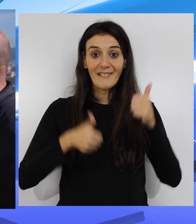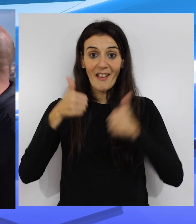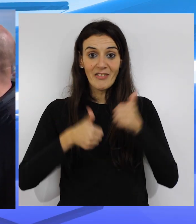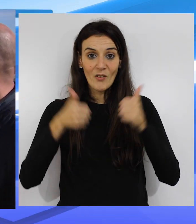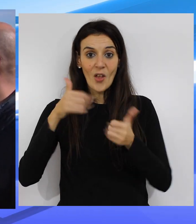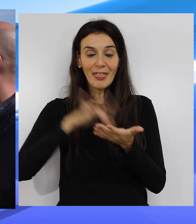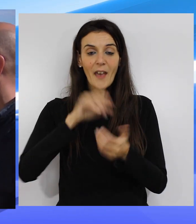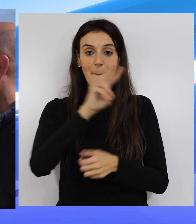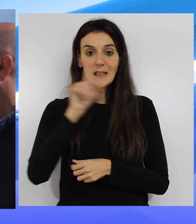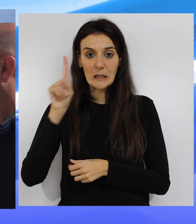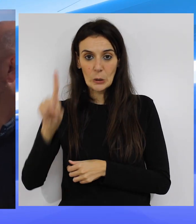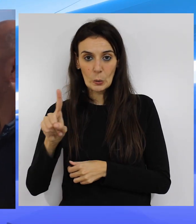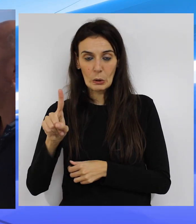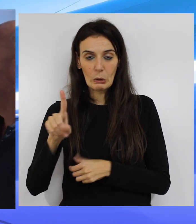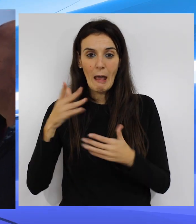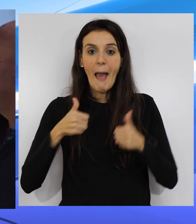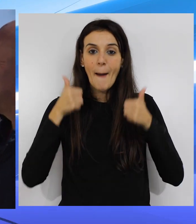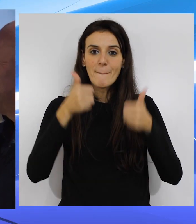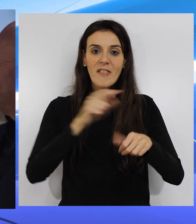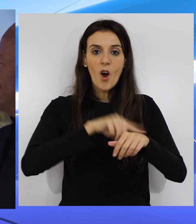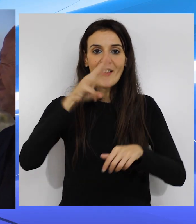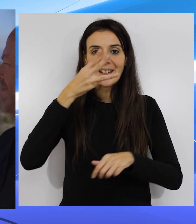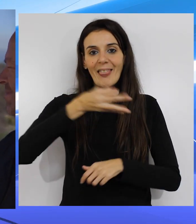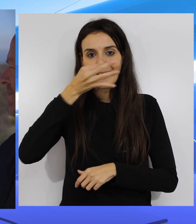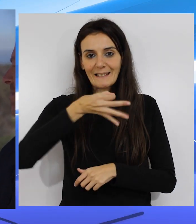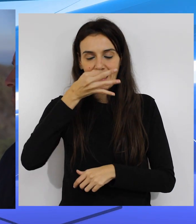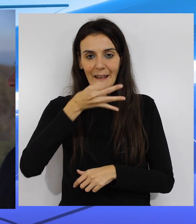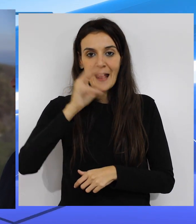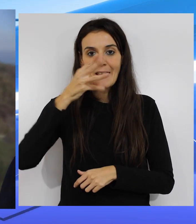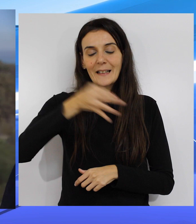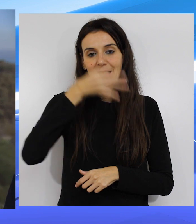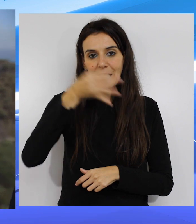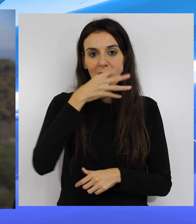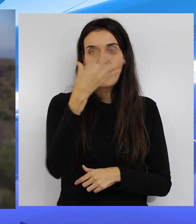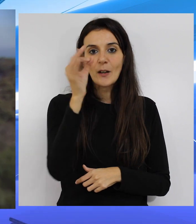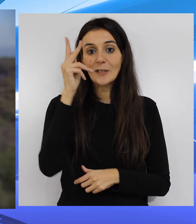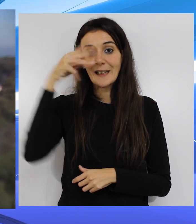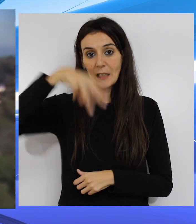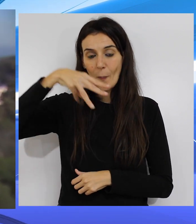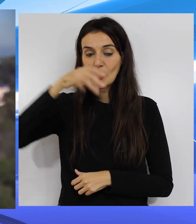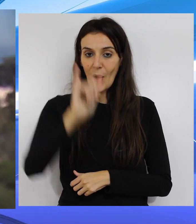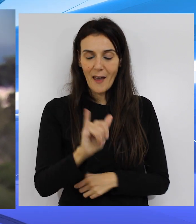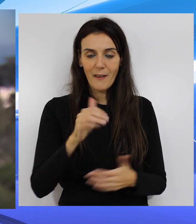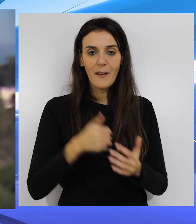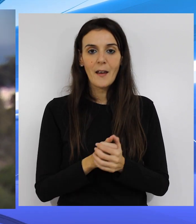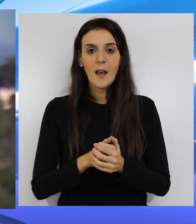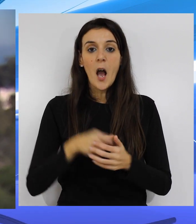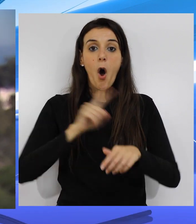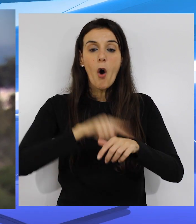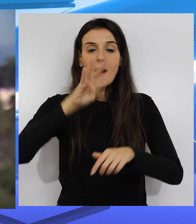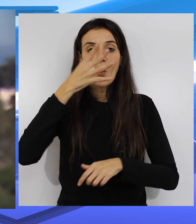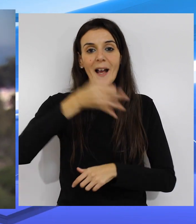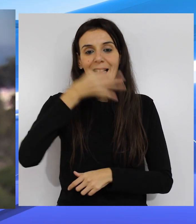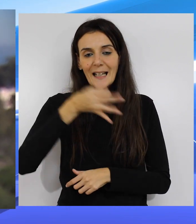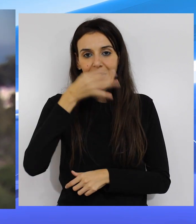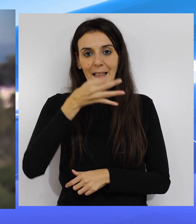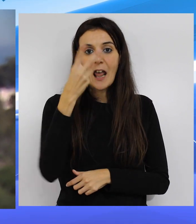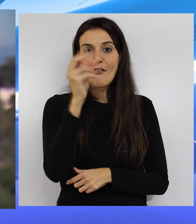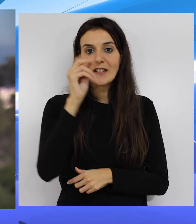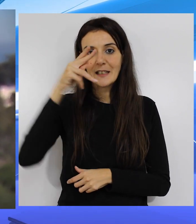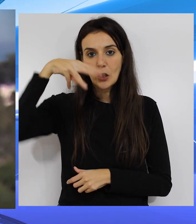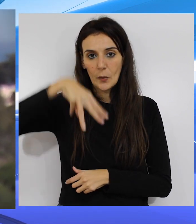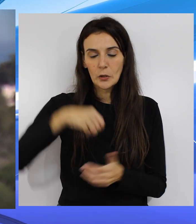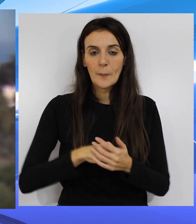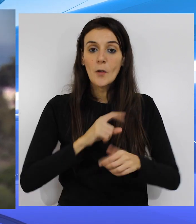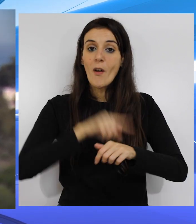Las inscripciones son el día 21 y empiezan a las 3 de la tarde. A las 3 de la tarde tenemos la de 50 kilómetros, a las 4 de la tarde tenemos la de